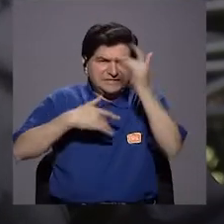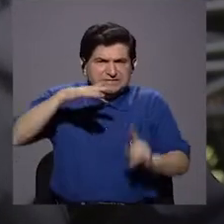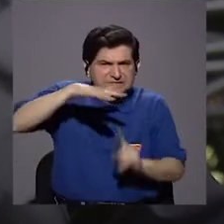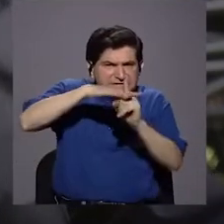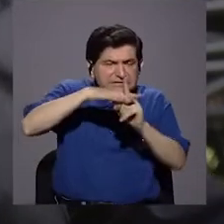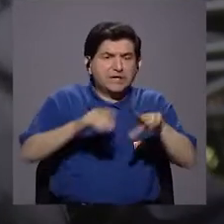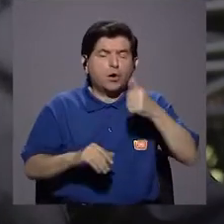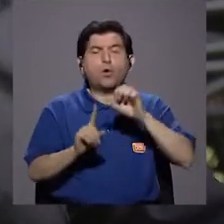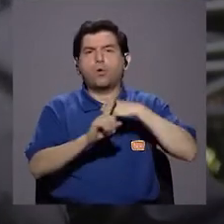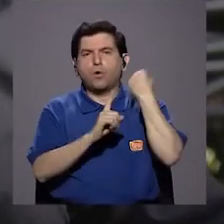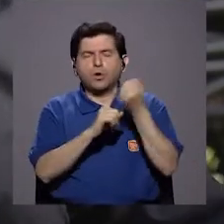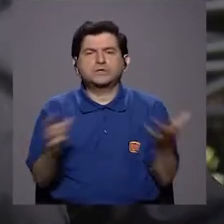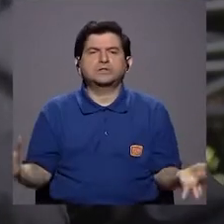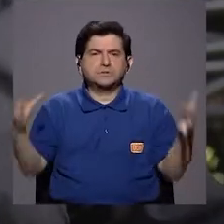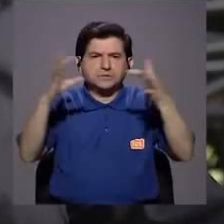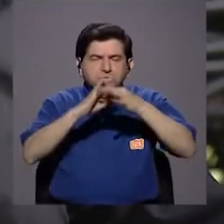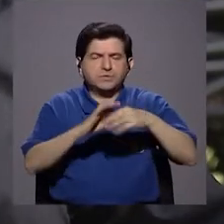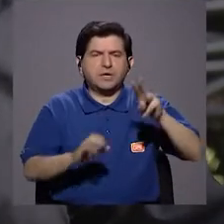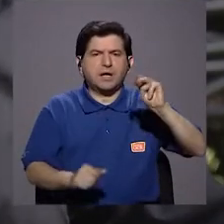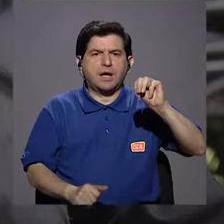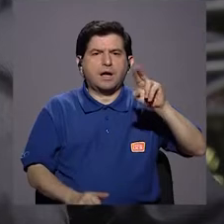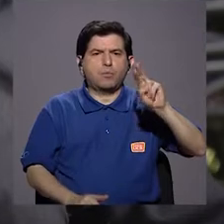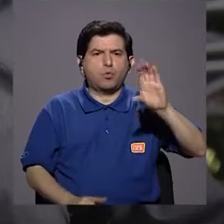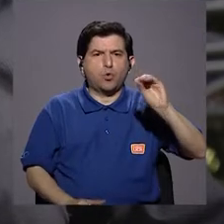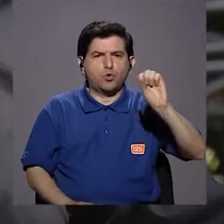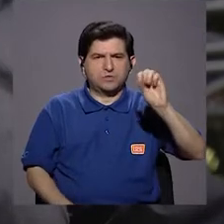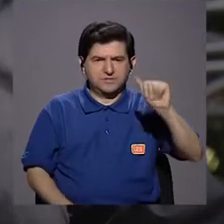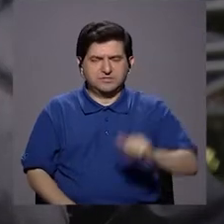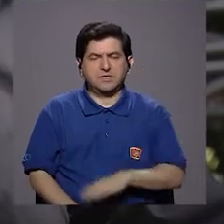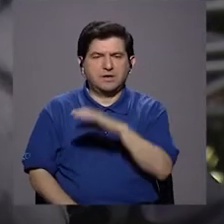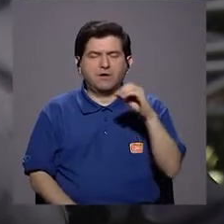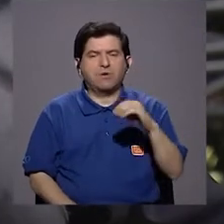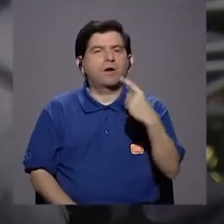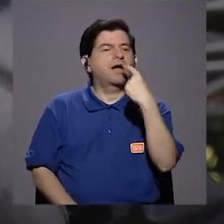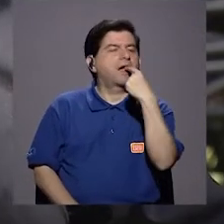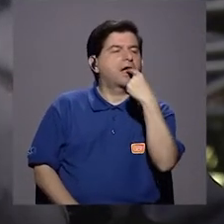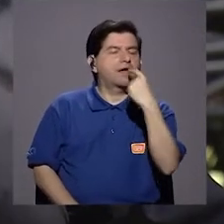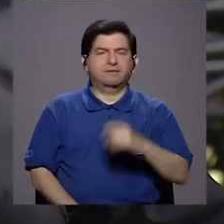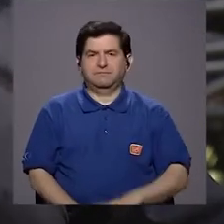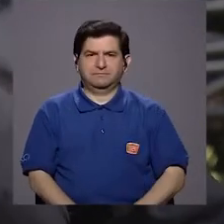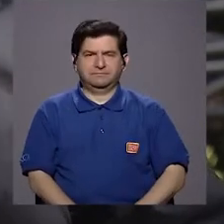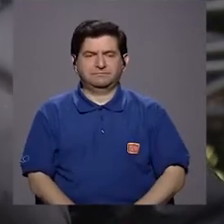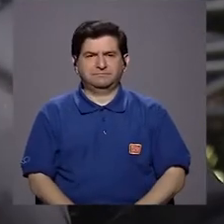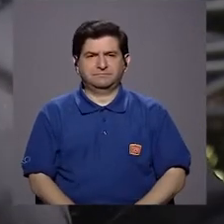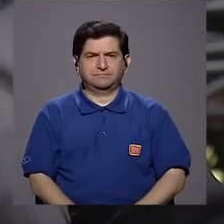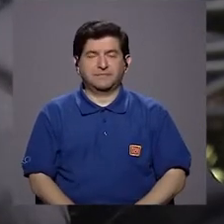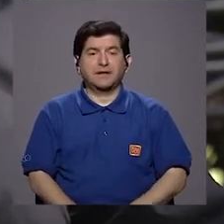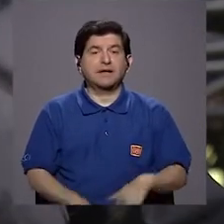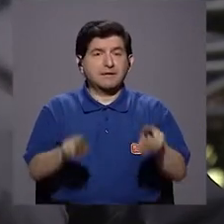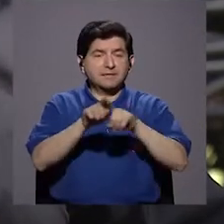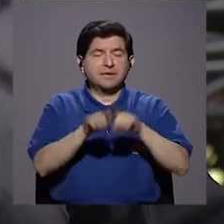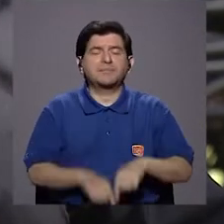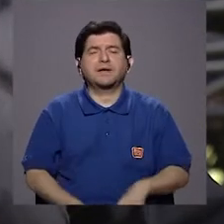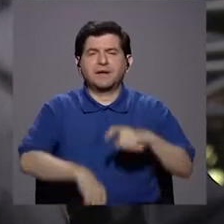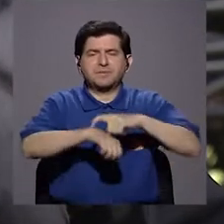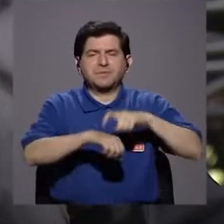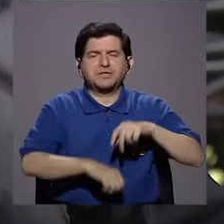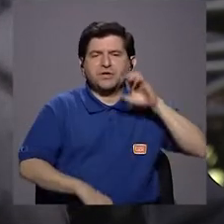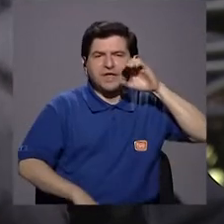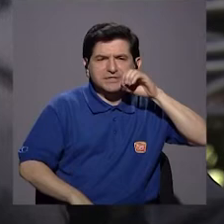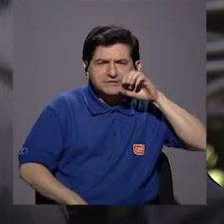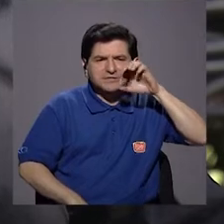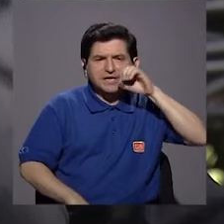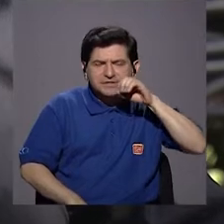Tienes otra serie de condiciones asociadas a las mucosas, a la lengua, músculos de la masticación.